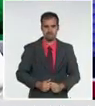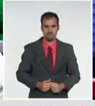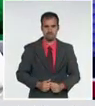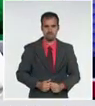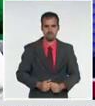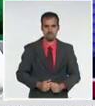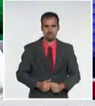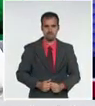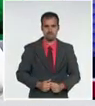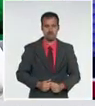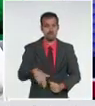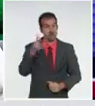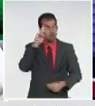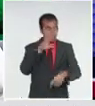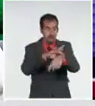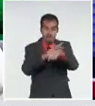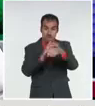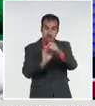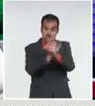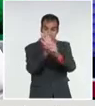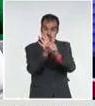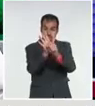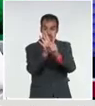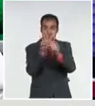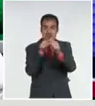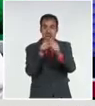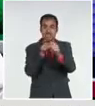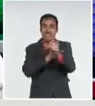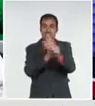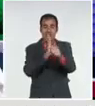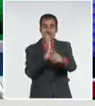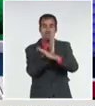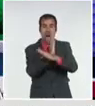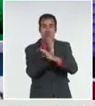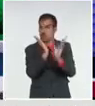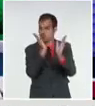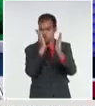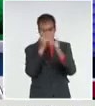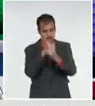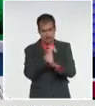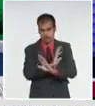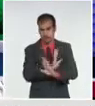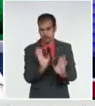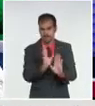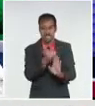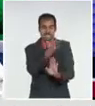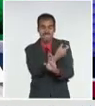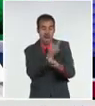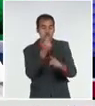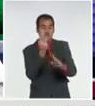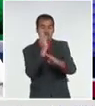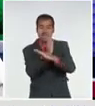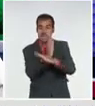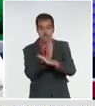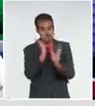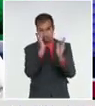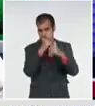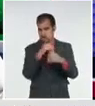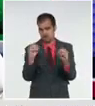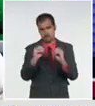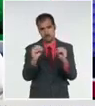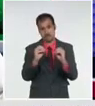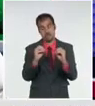hoy no tiene cura y que lamentablemente en algunos pacientes, sobre todo cuando tienen un grupo de